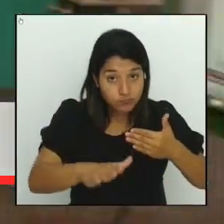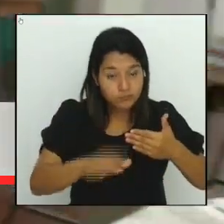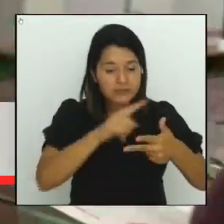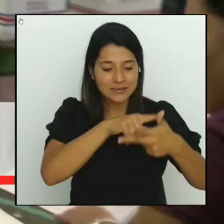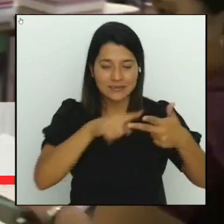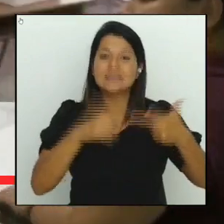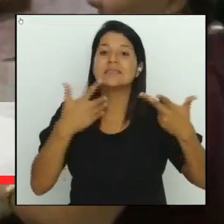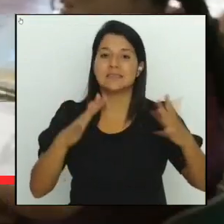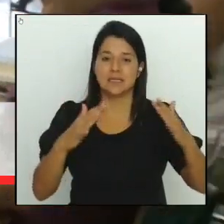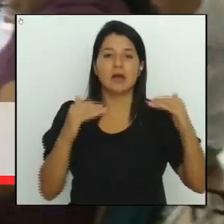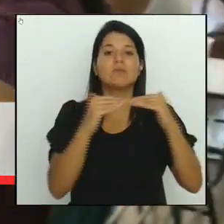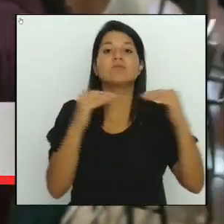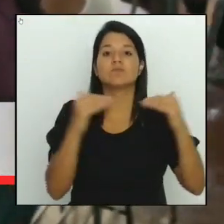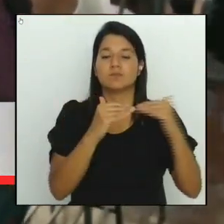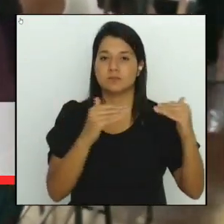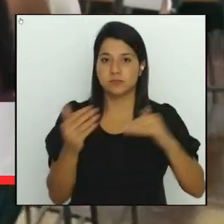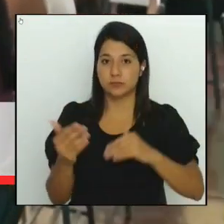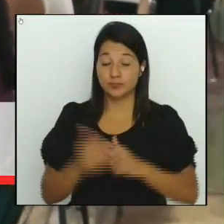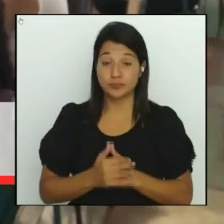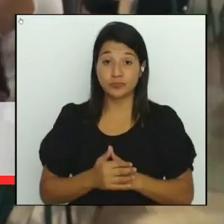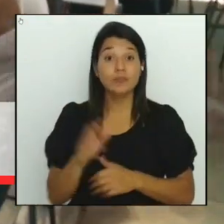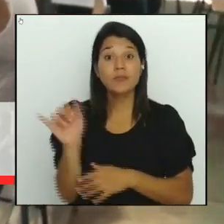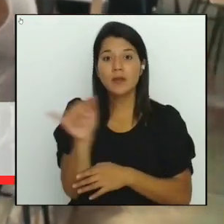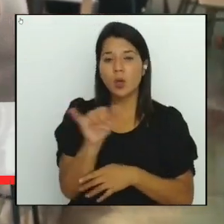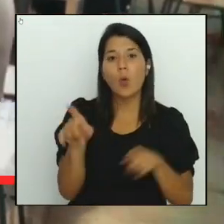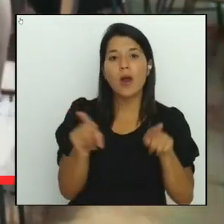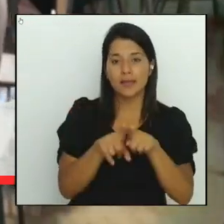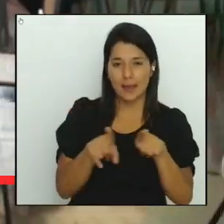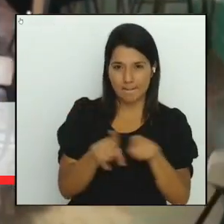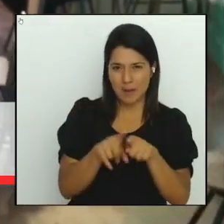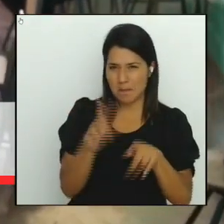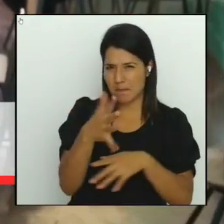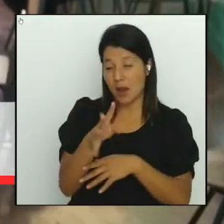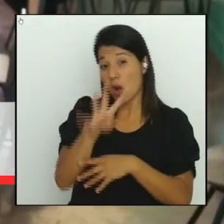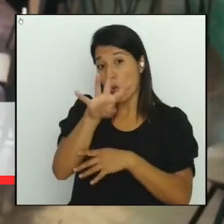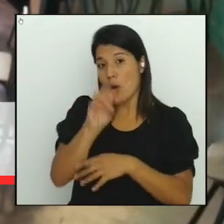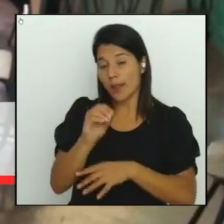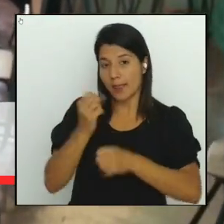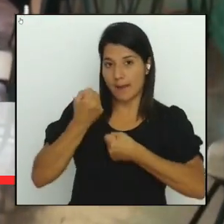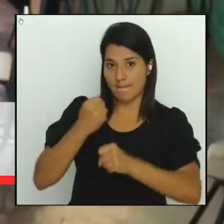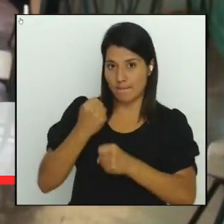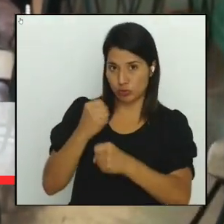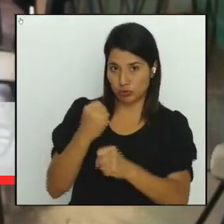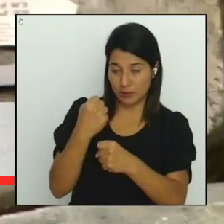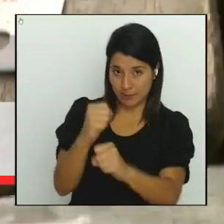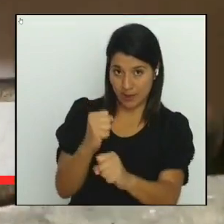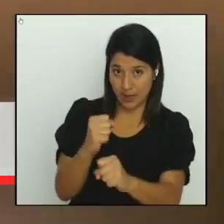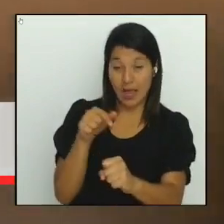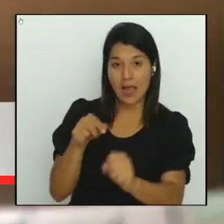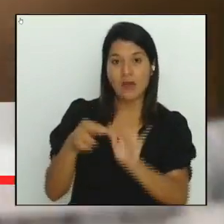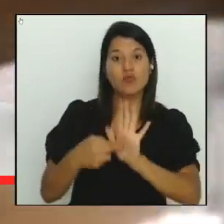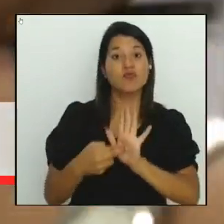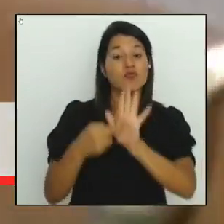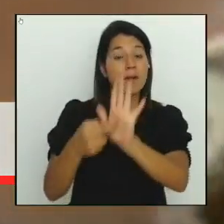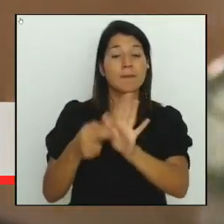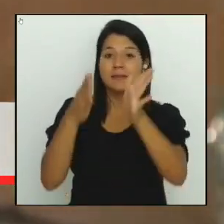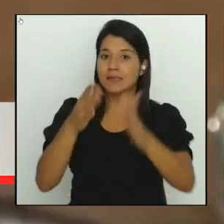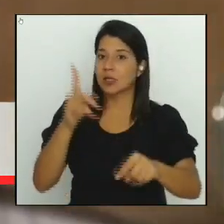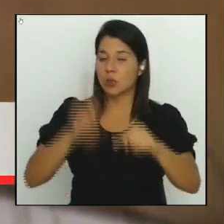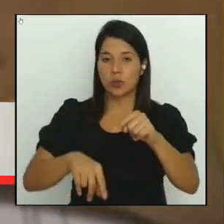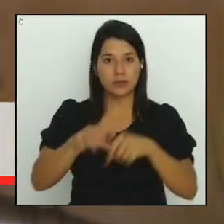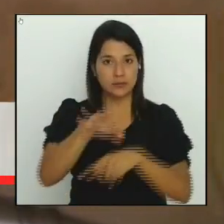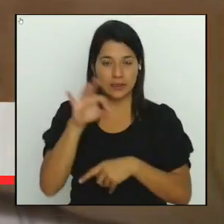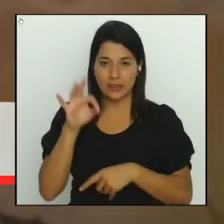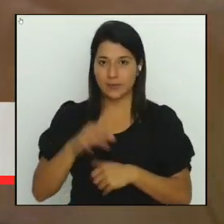cargos. Así como la renovación de cerca de 40 municipalidades cuyos representantes no podrán reelegirse. Se